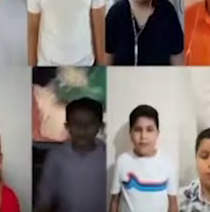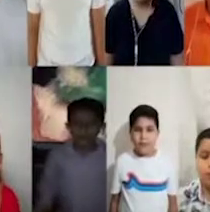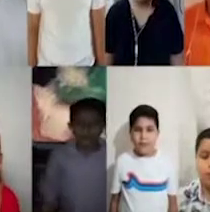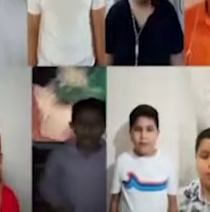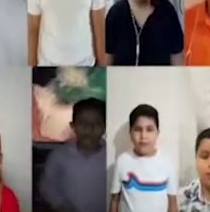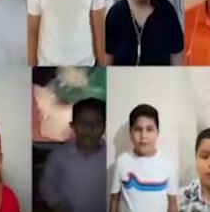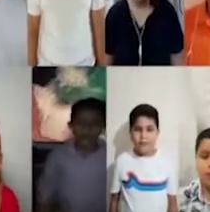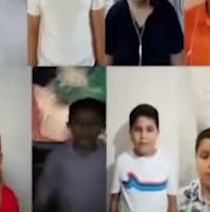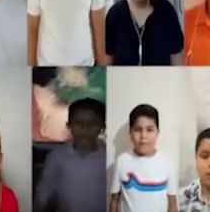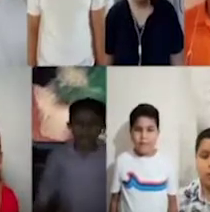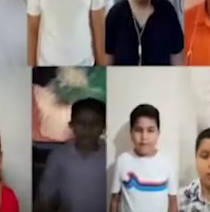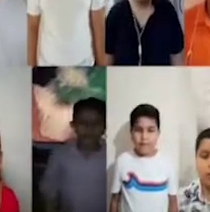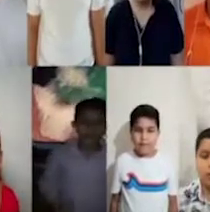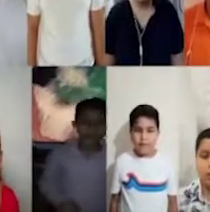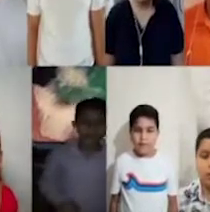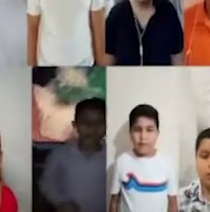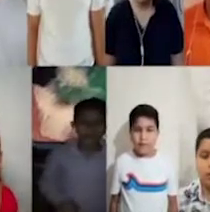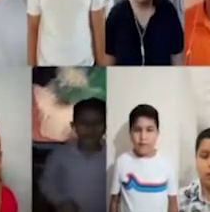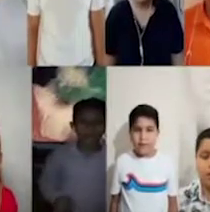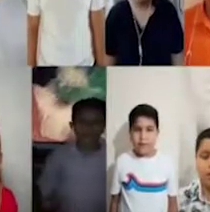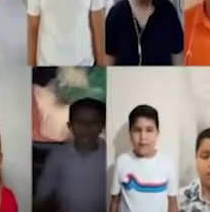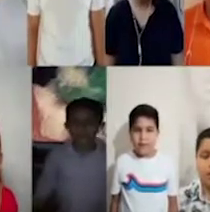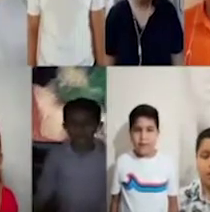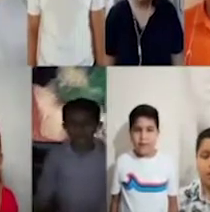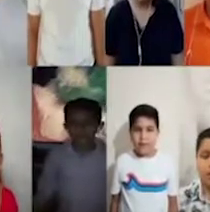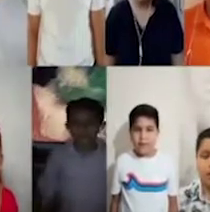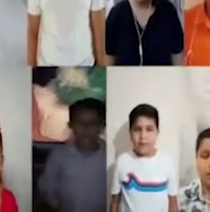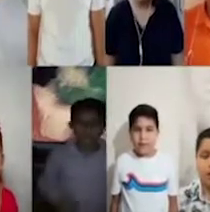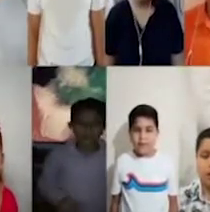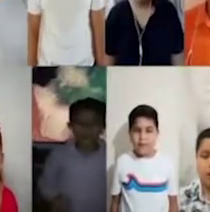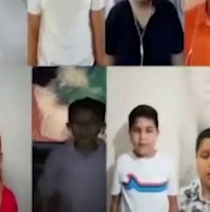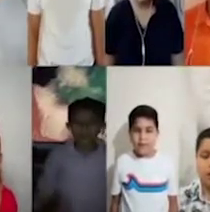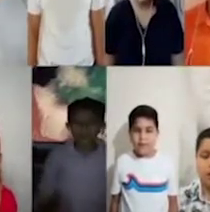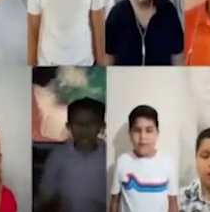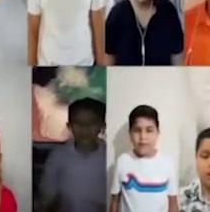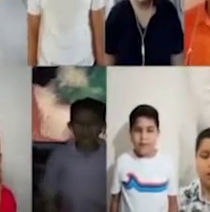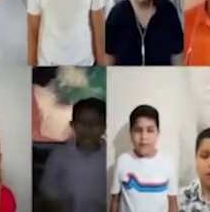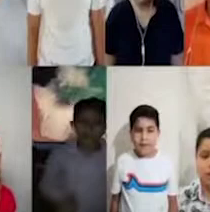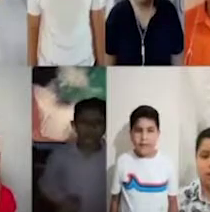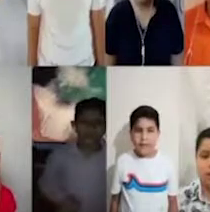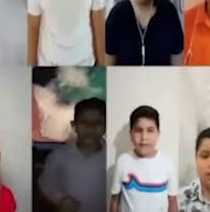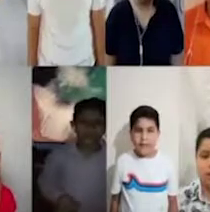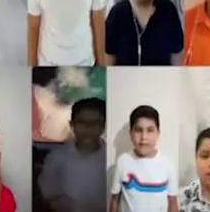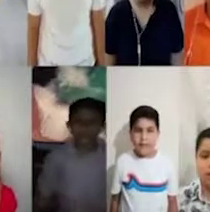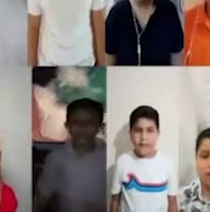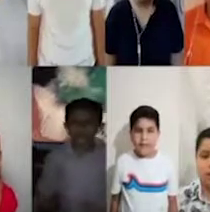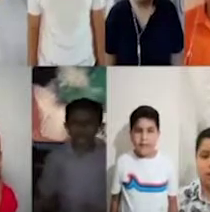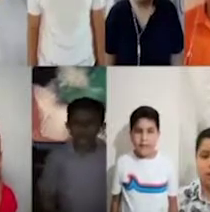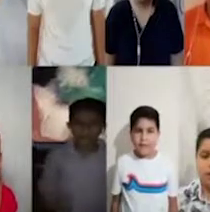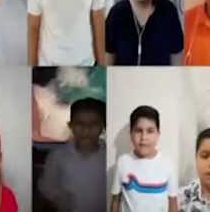La playa se acercó y enviando las